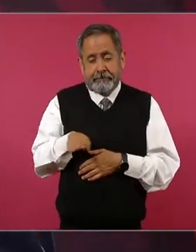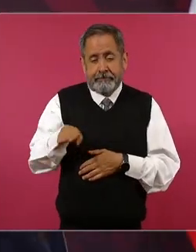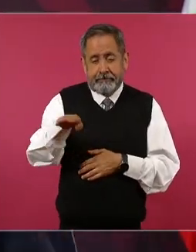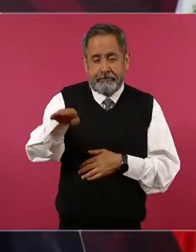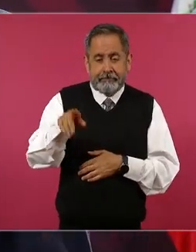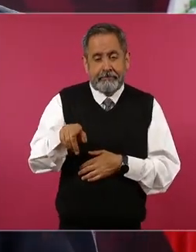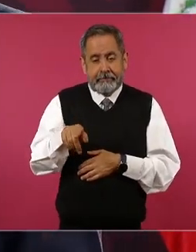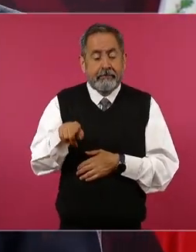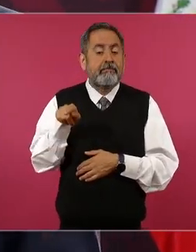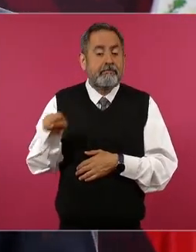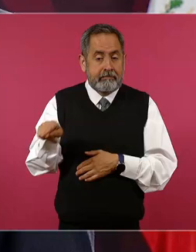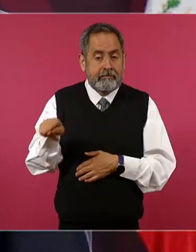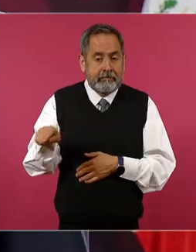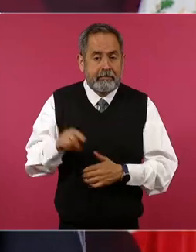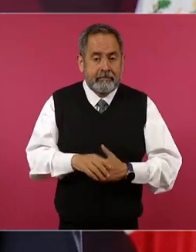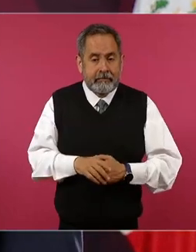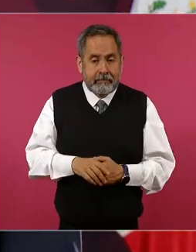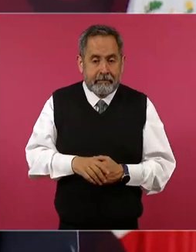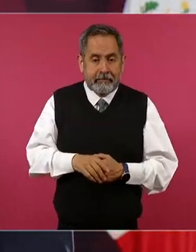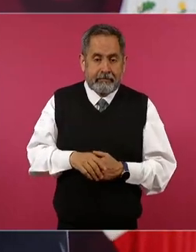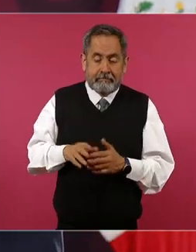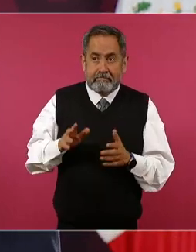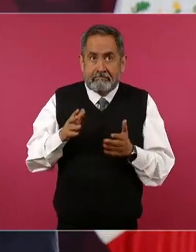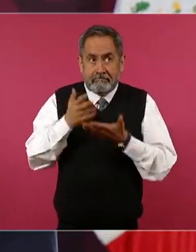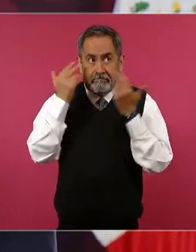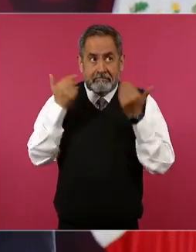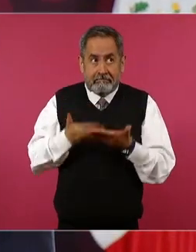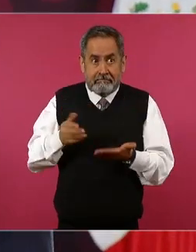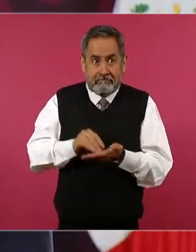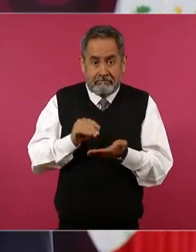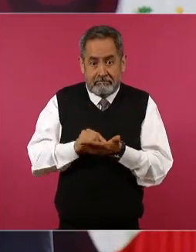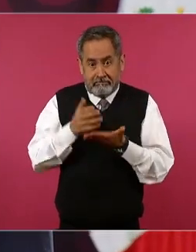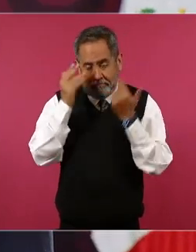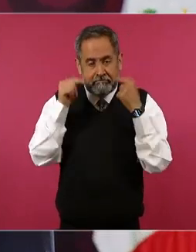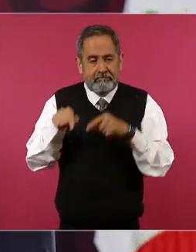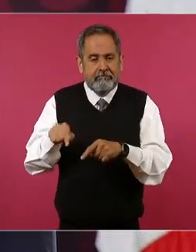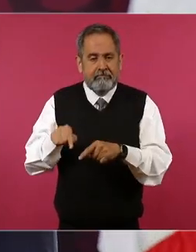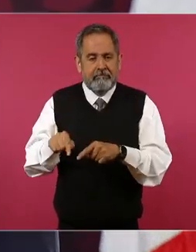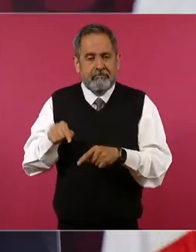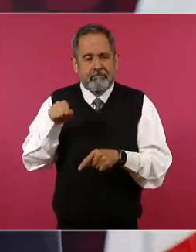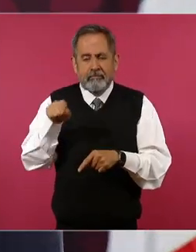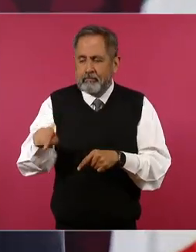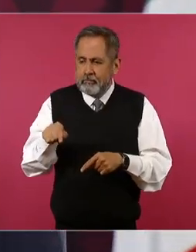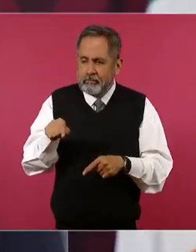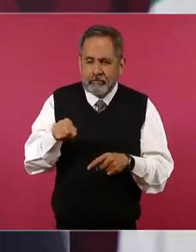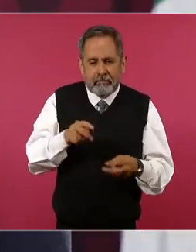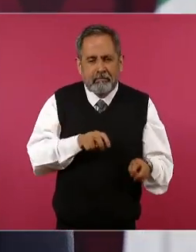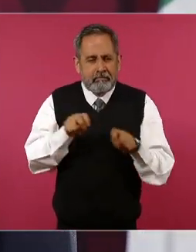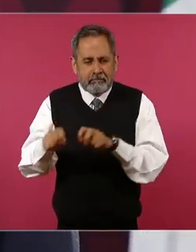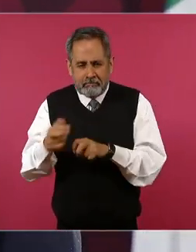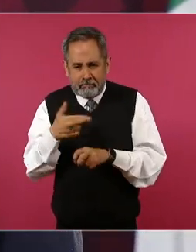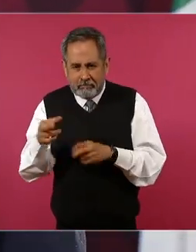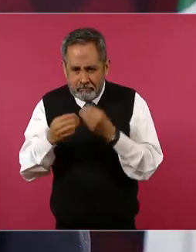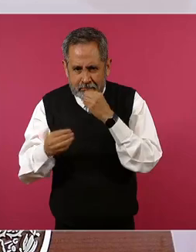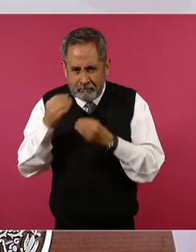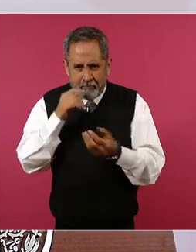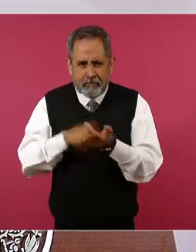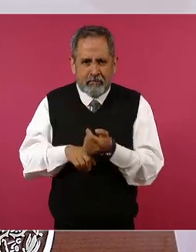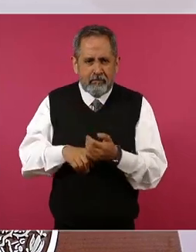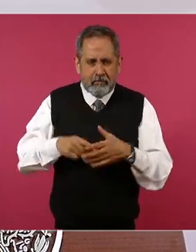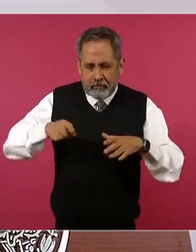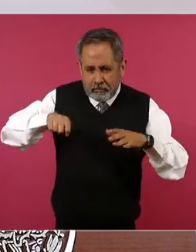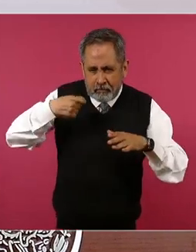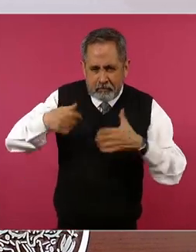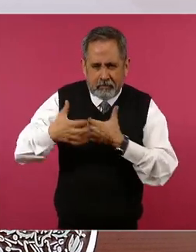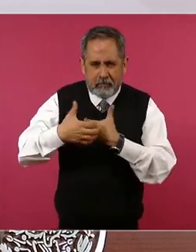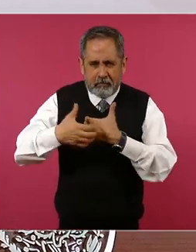y ahí no sé si ahora pero nos comimos un mondongo me